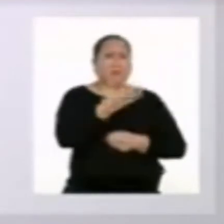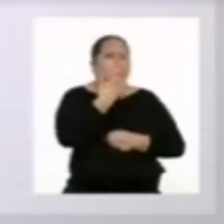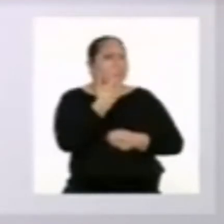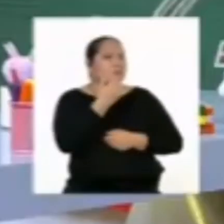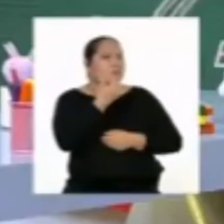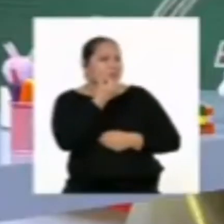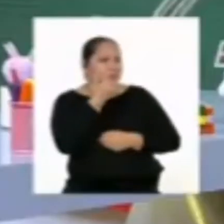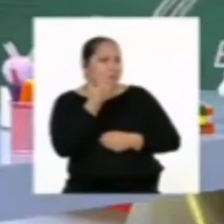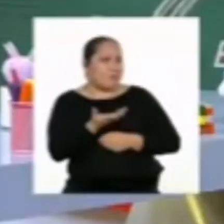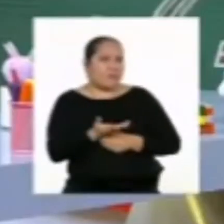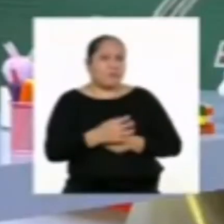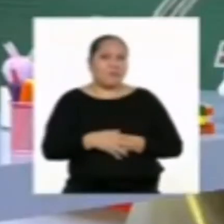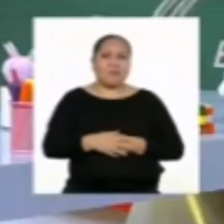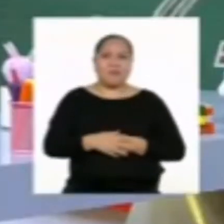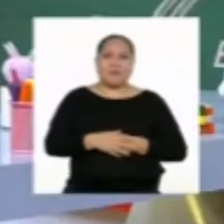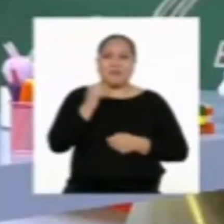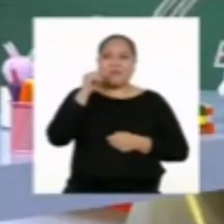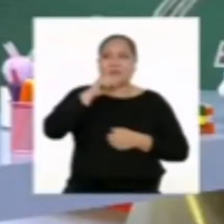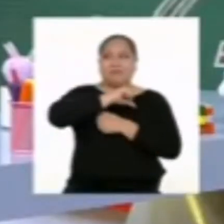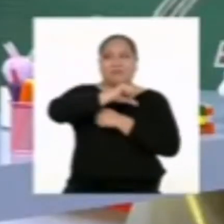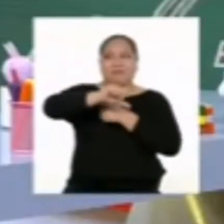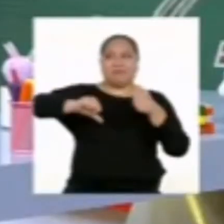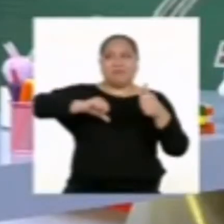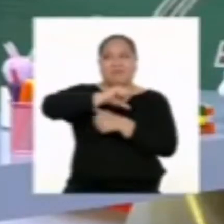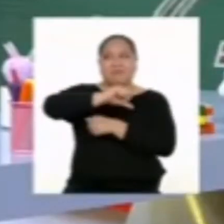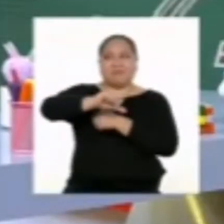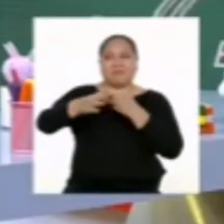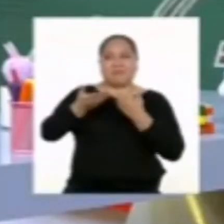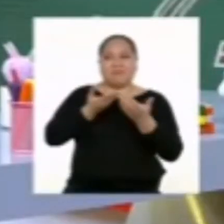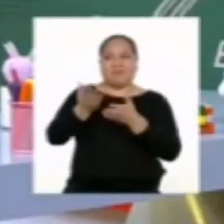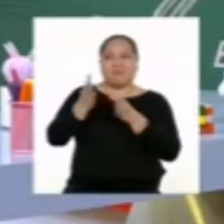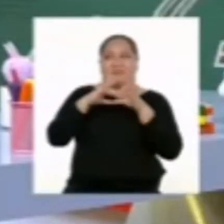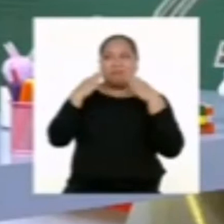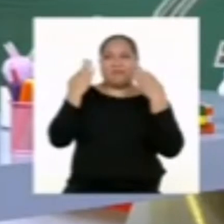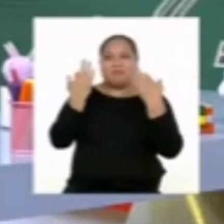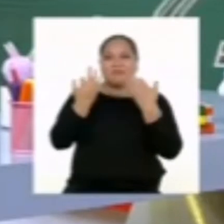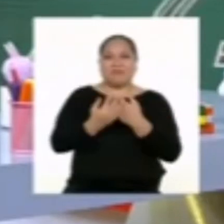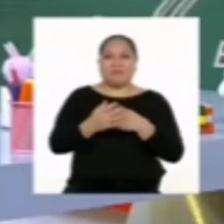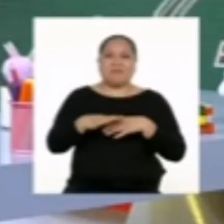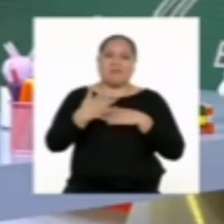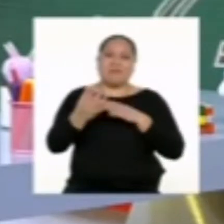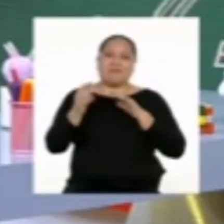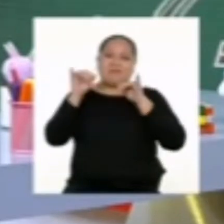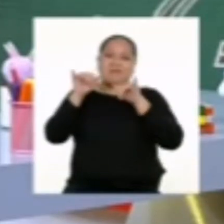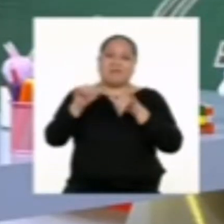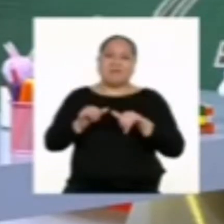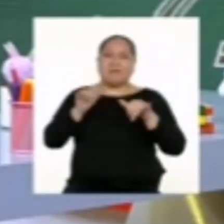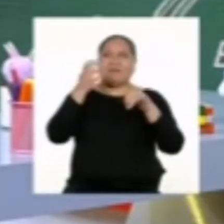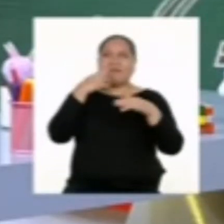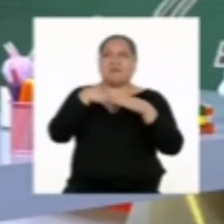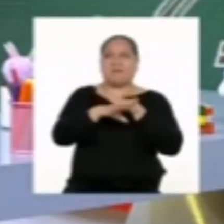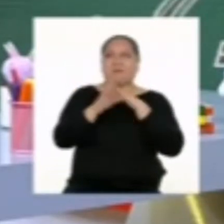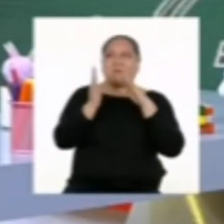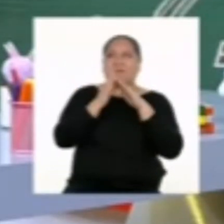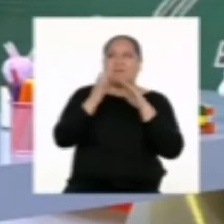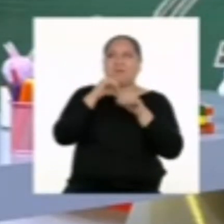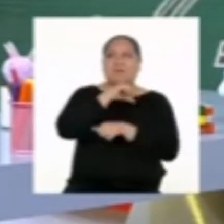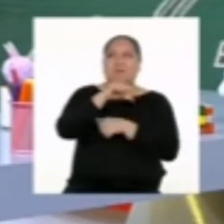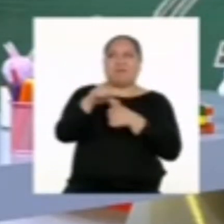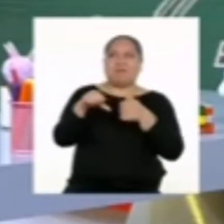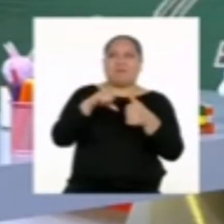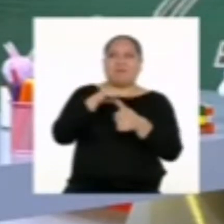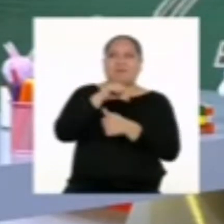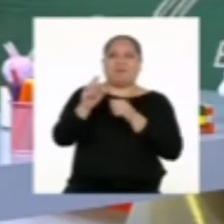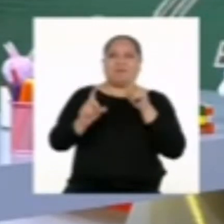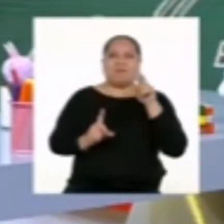¿de qué se trata? Se trata de la convivencia familiar. Después de permanecer tanto tiempo encerrados y encerradas, han